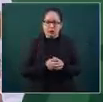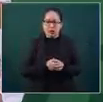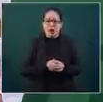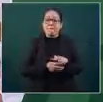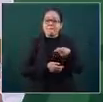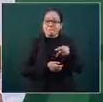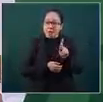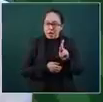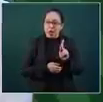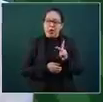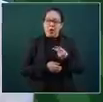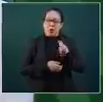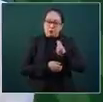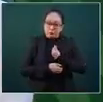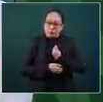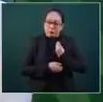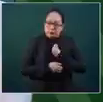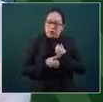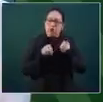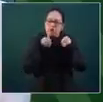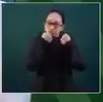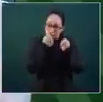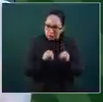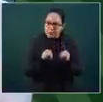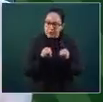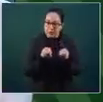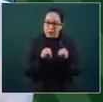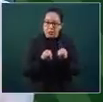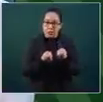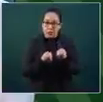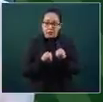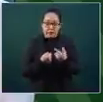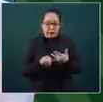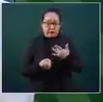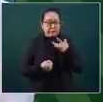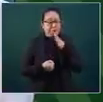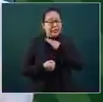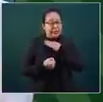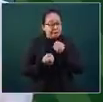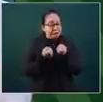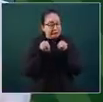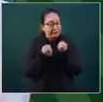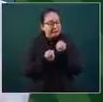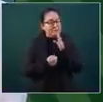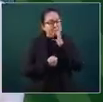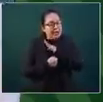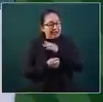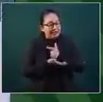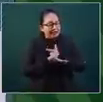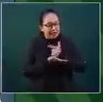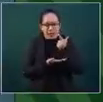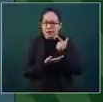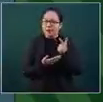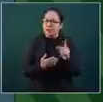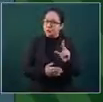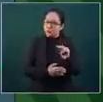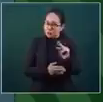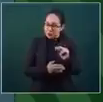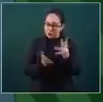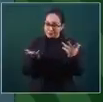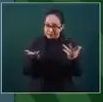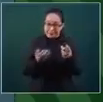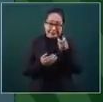pero resistimos, no nos agravamos. Eso debe de